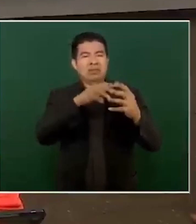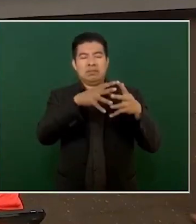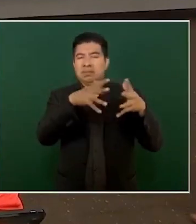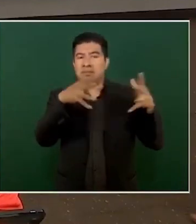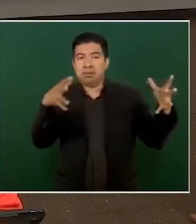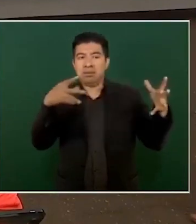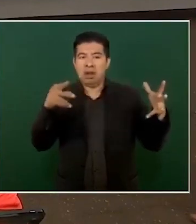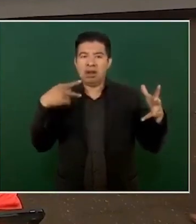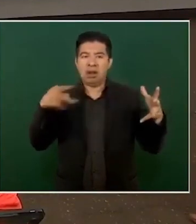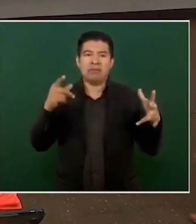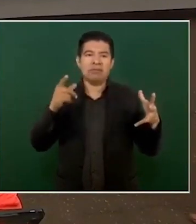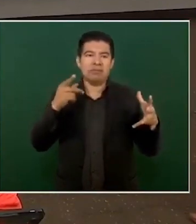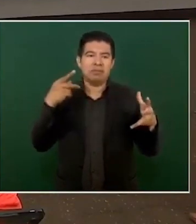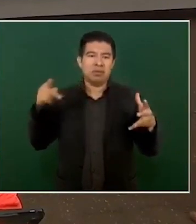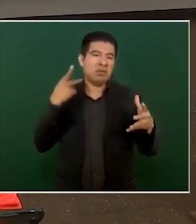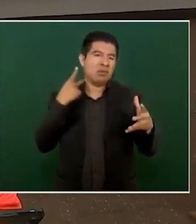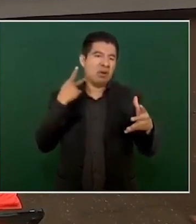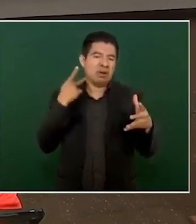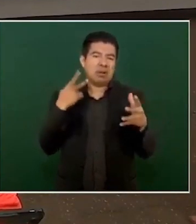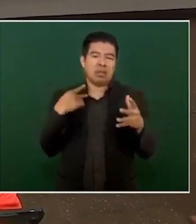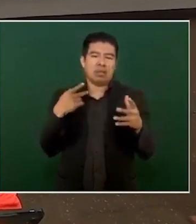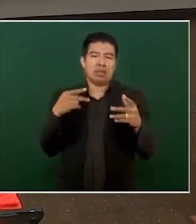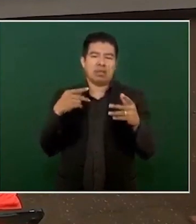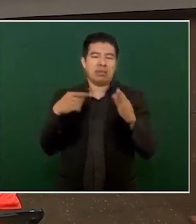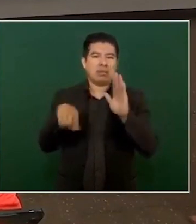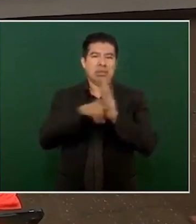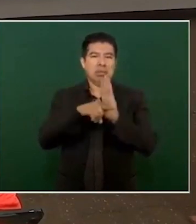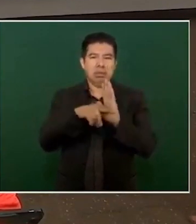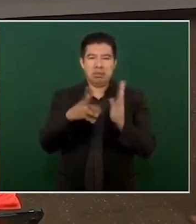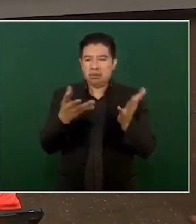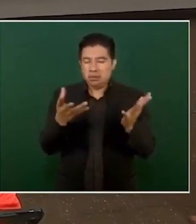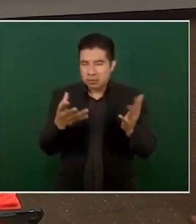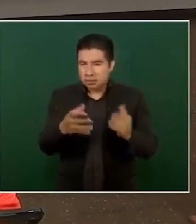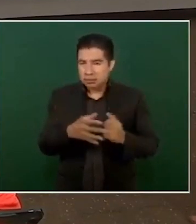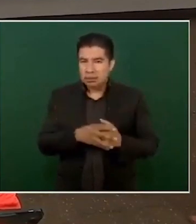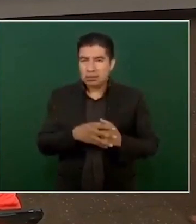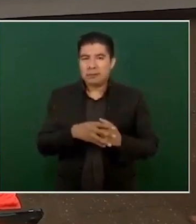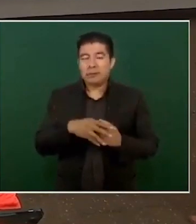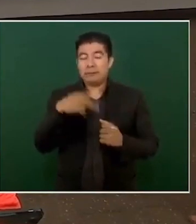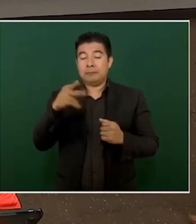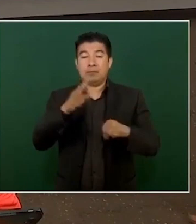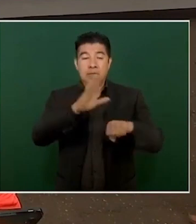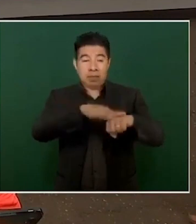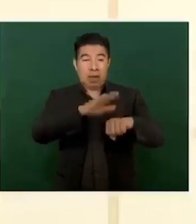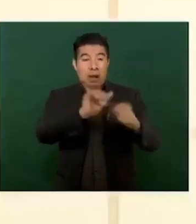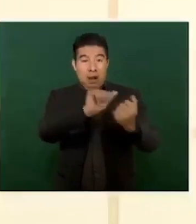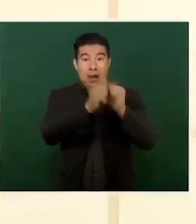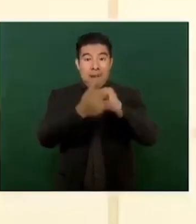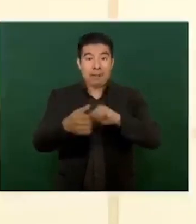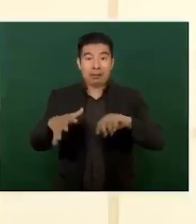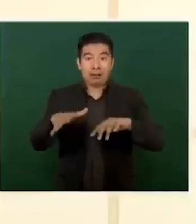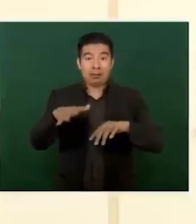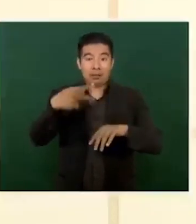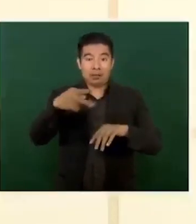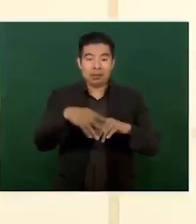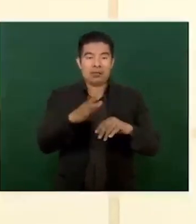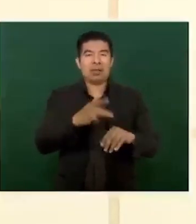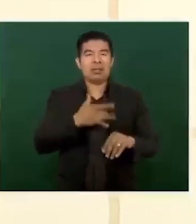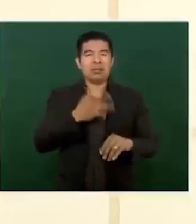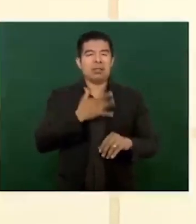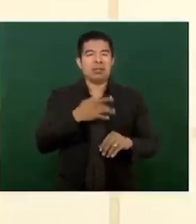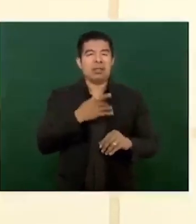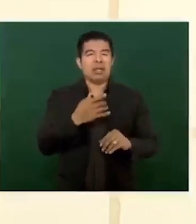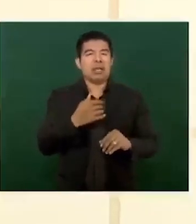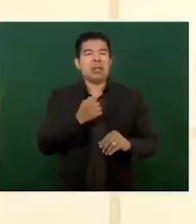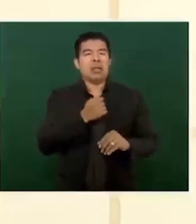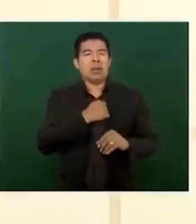Pero bueno Así estamos Así estamos Que para mí En ciertas cosas Eso de llegar a ser El primer mundo En todos los aspectos Nunca se hay Porque hay gente Que a pesar de